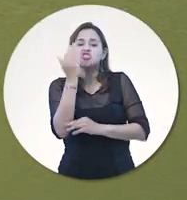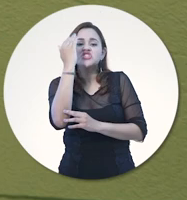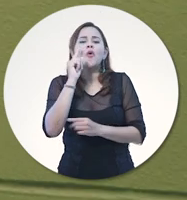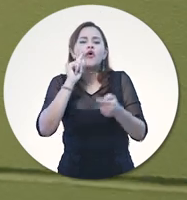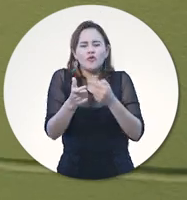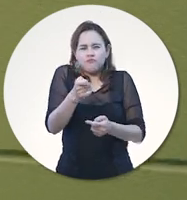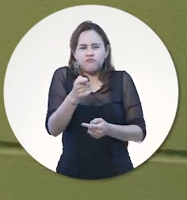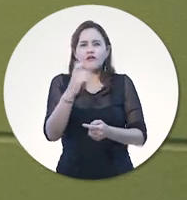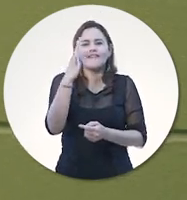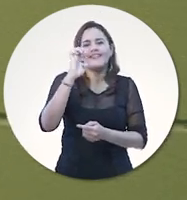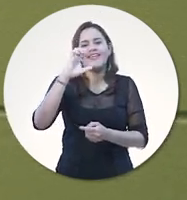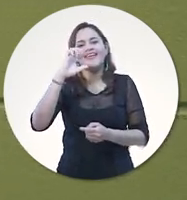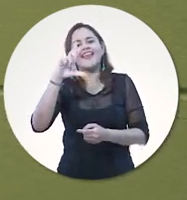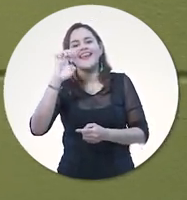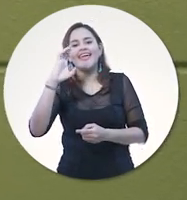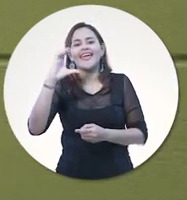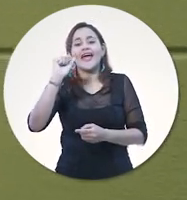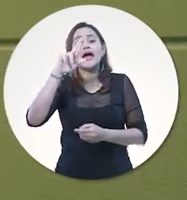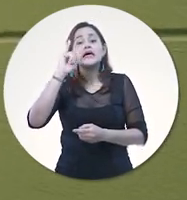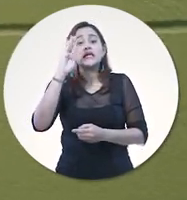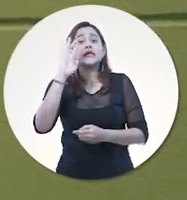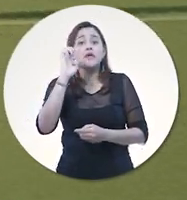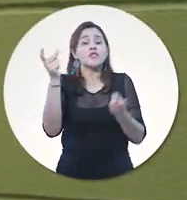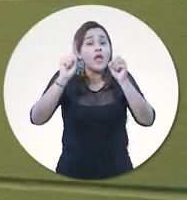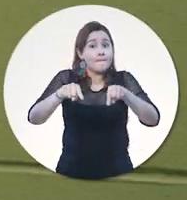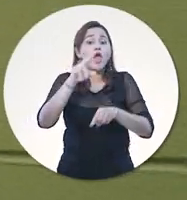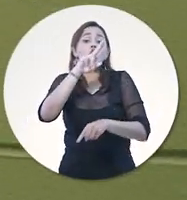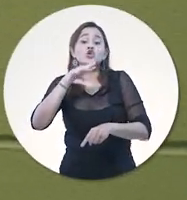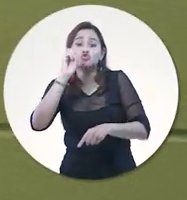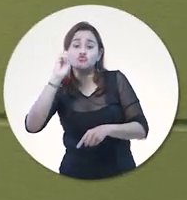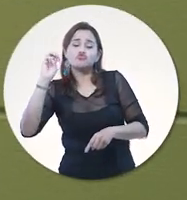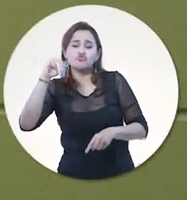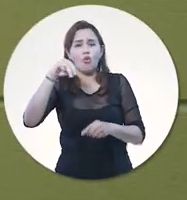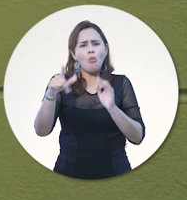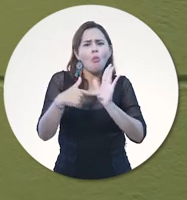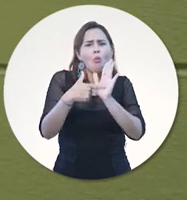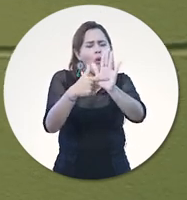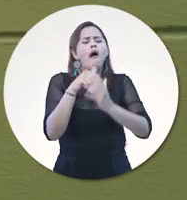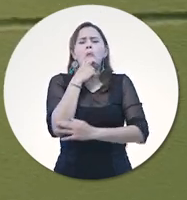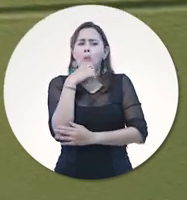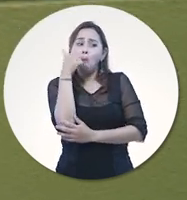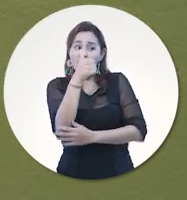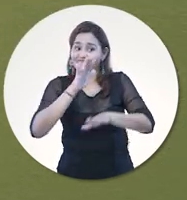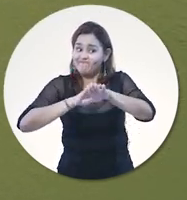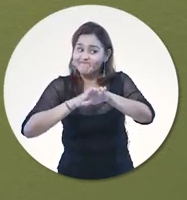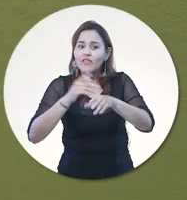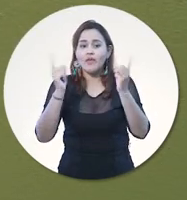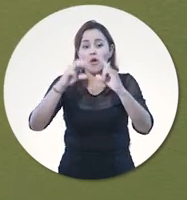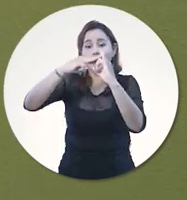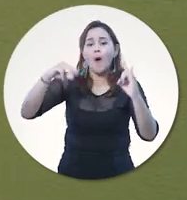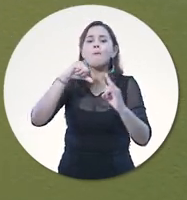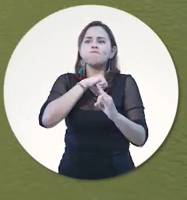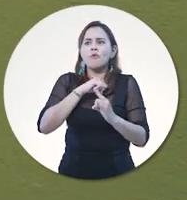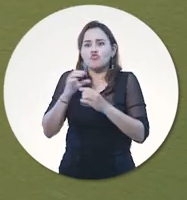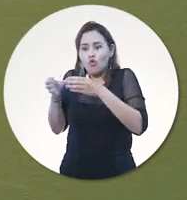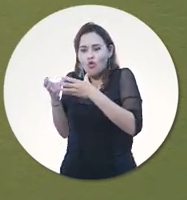emitido por el canal de Telecaribe y el canal universitario Zoom. Y una nota muy importante, maestro, que la institución hace parte de la junta